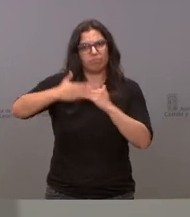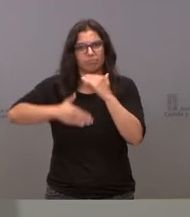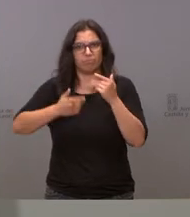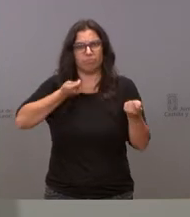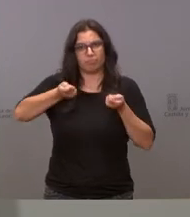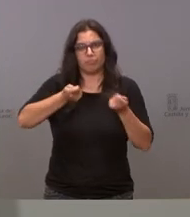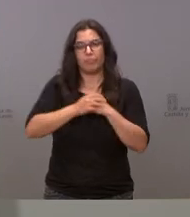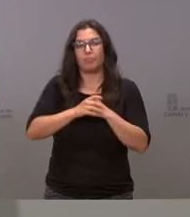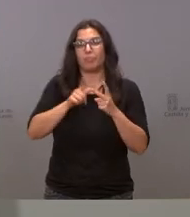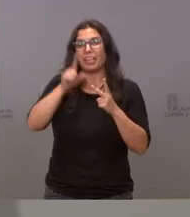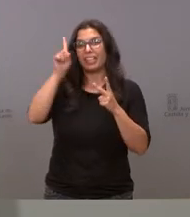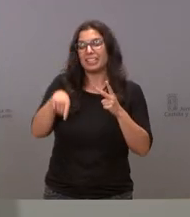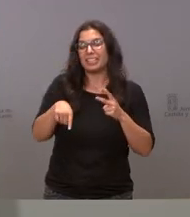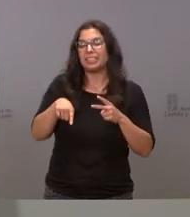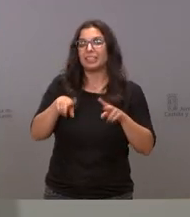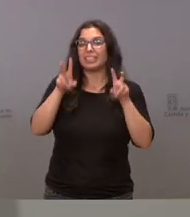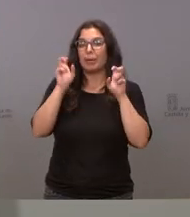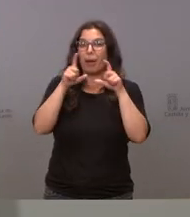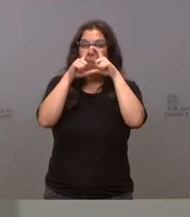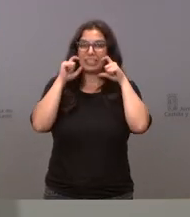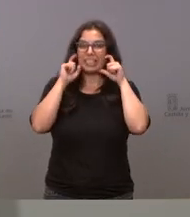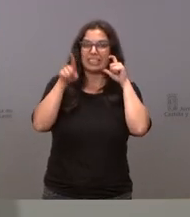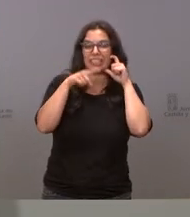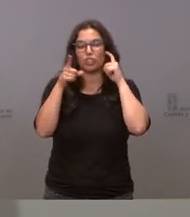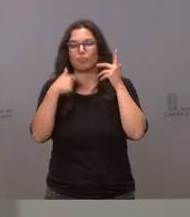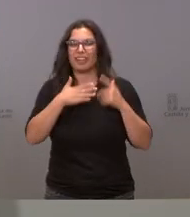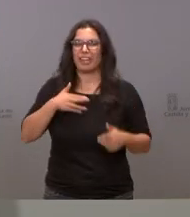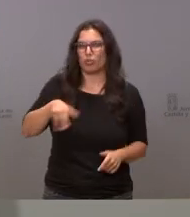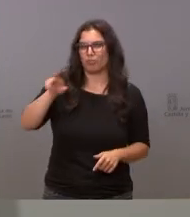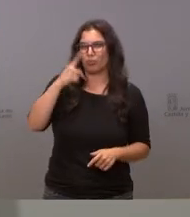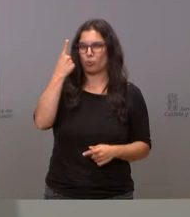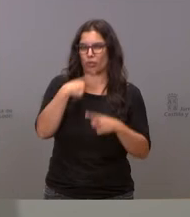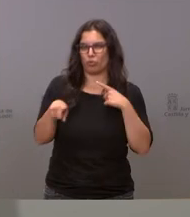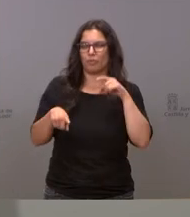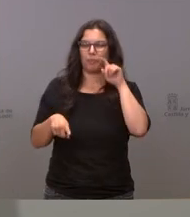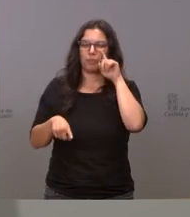de las mascarillas del uso de las mascarillas sí me gustaría insistir en un asunto es decir